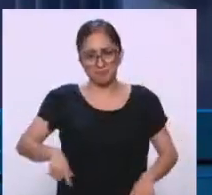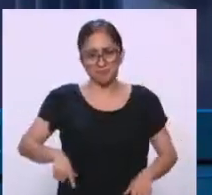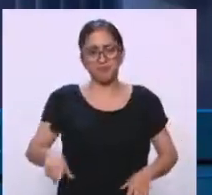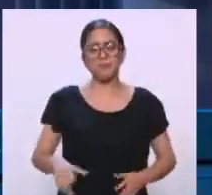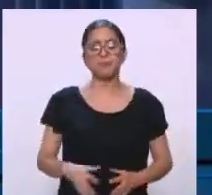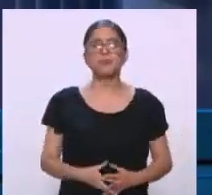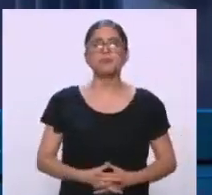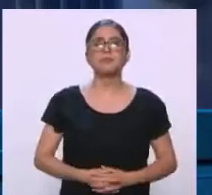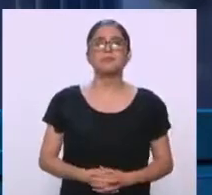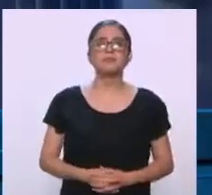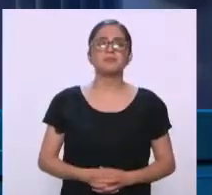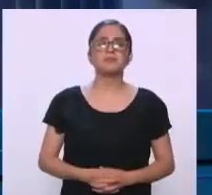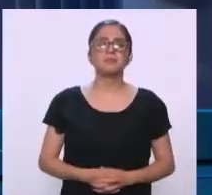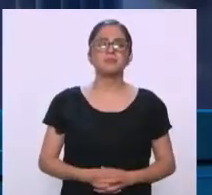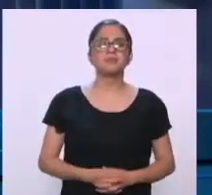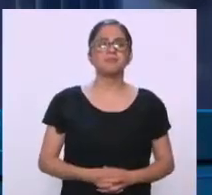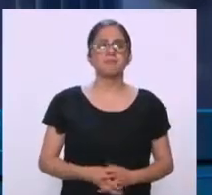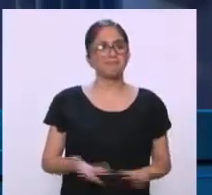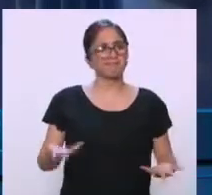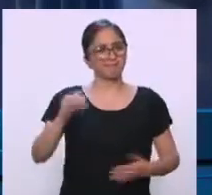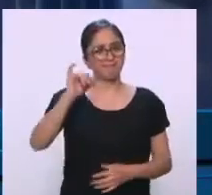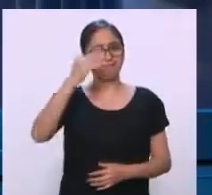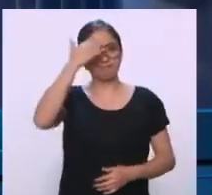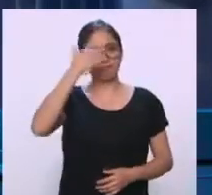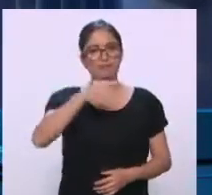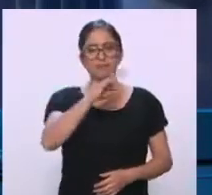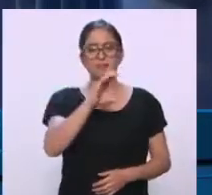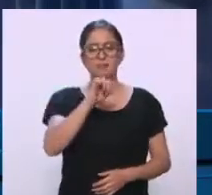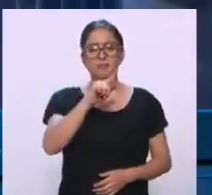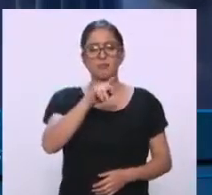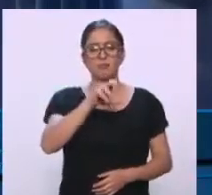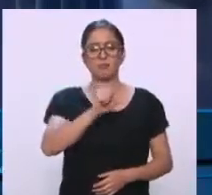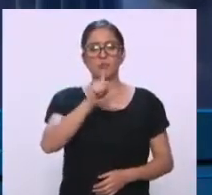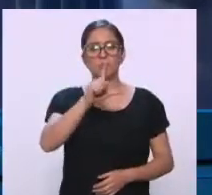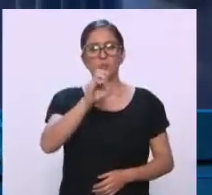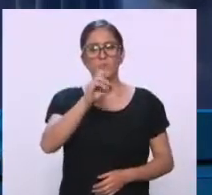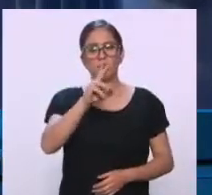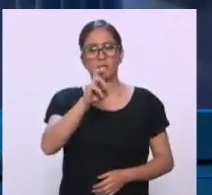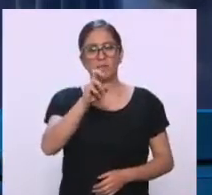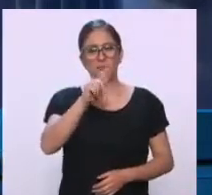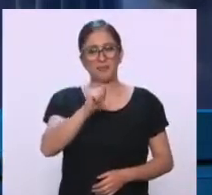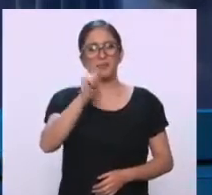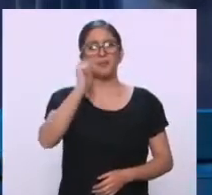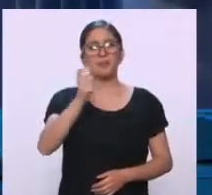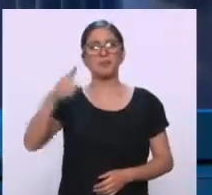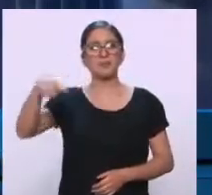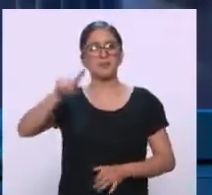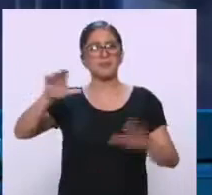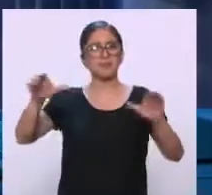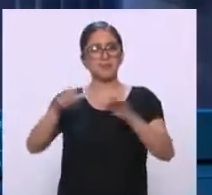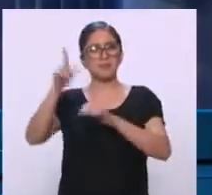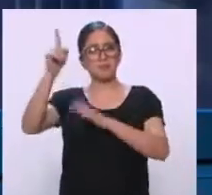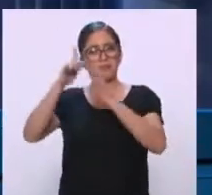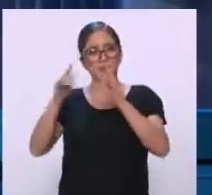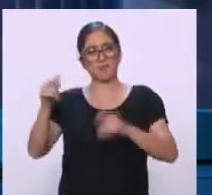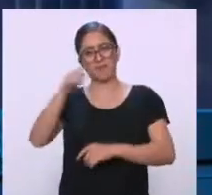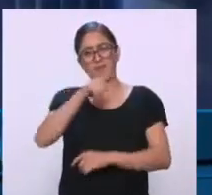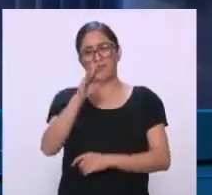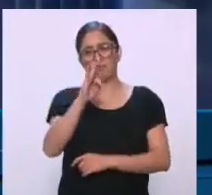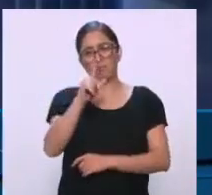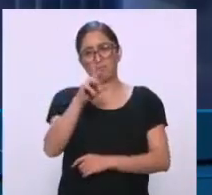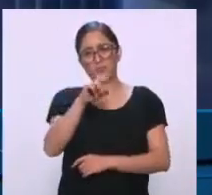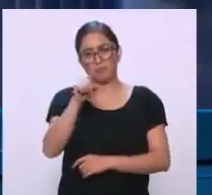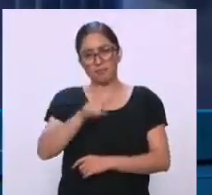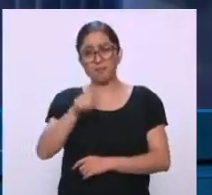el auditorio recordará a Carlos Loret por el montaje del caso Florence Cacés, que tiene todavía a Israel Vallarta en la